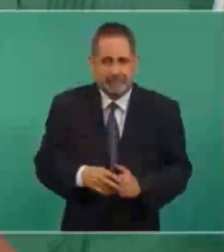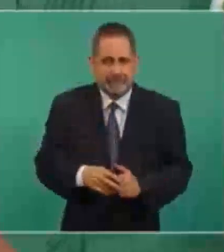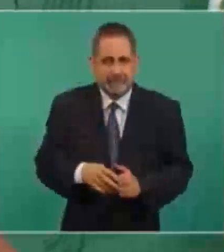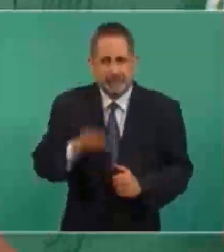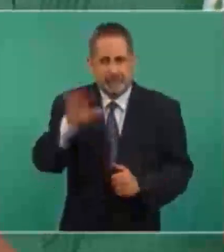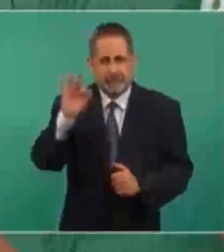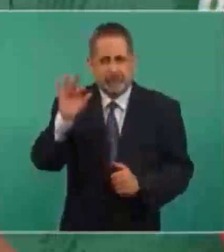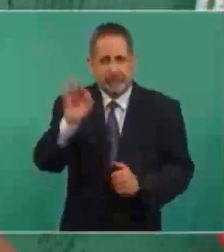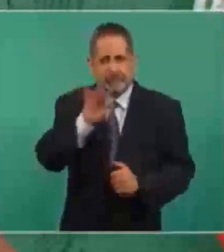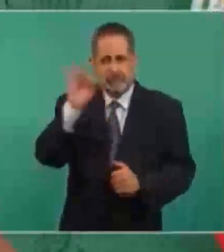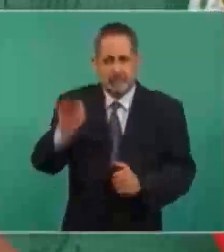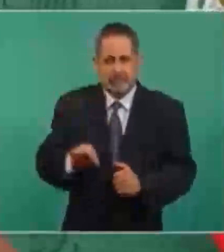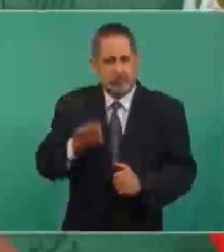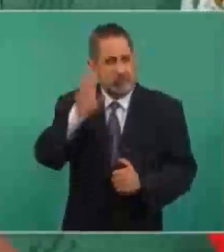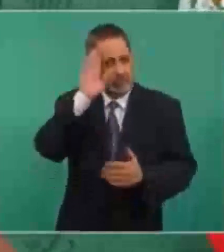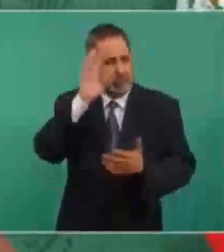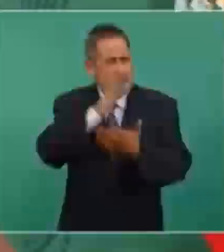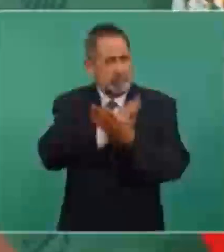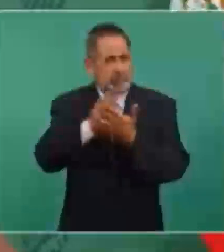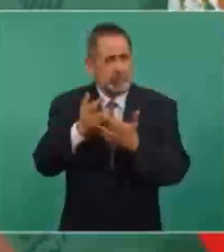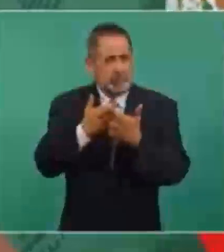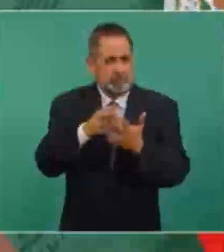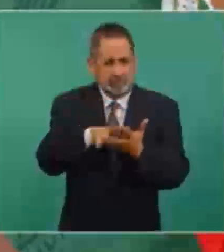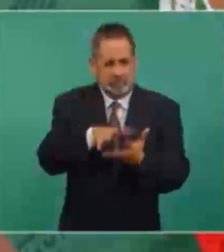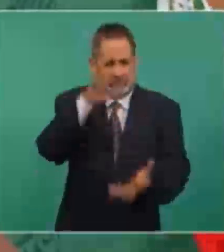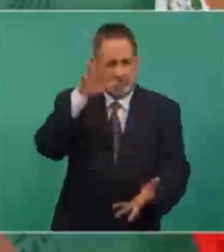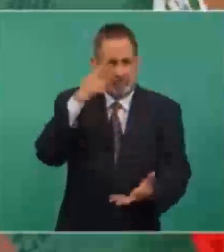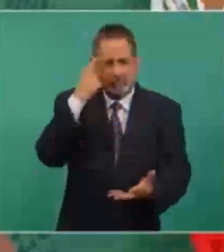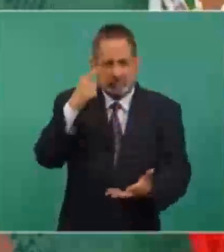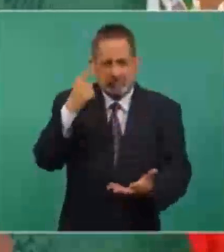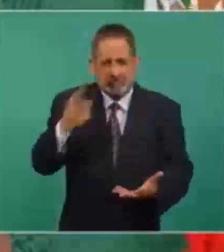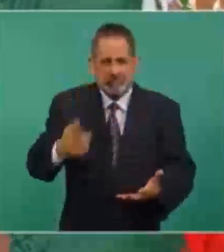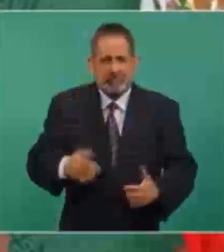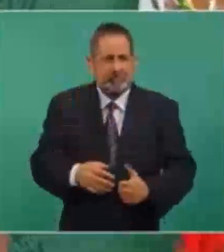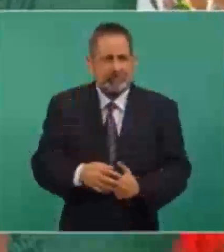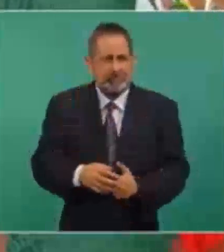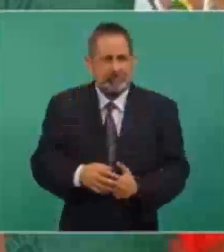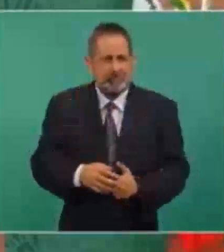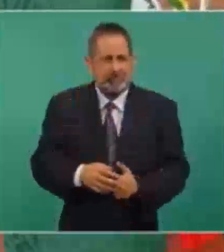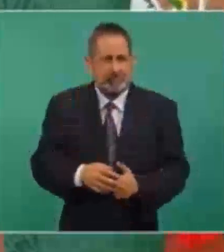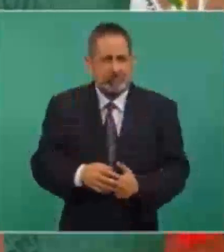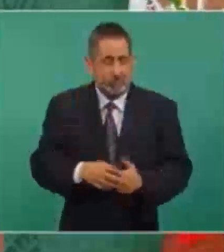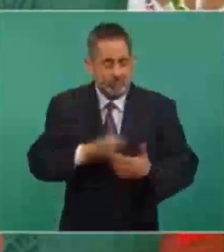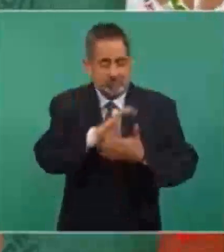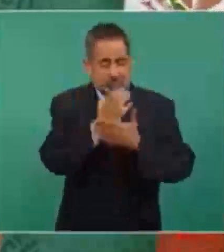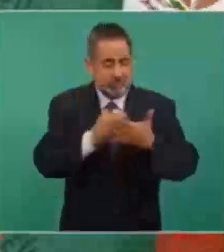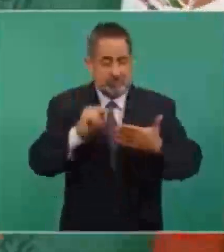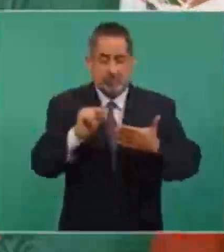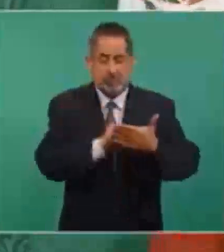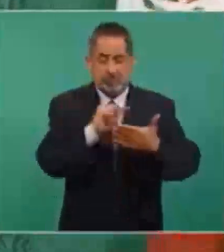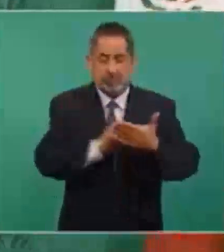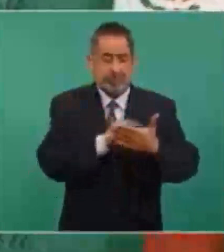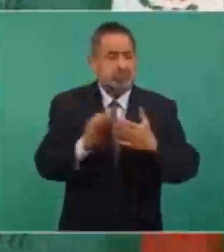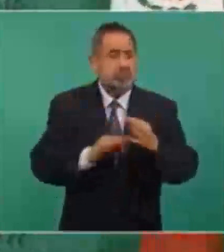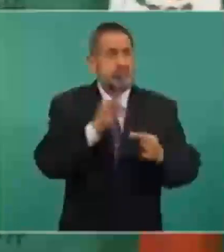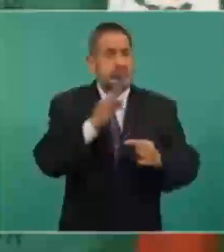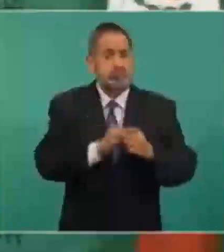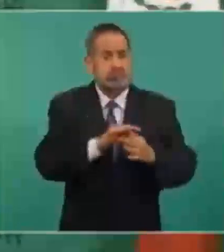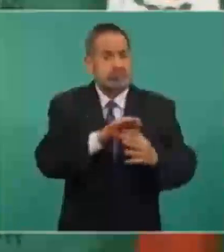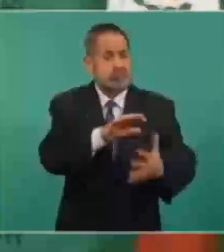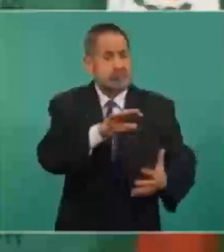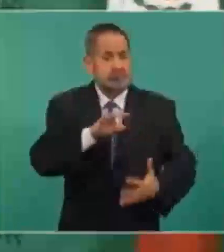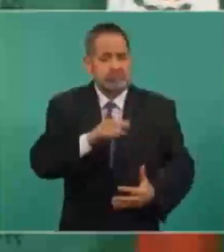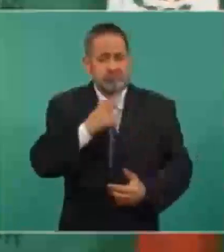40 por ciento de excedente de gas, que dejaron firmados los contratos y aunque no